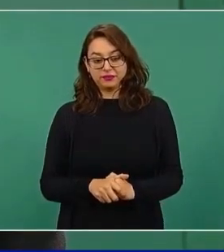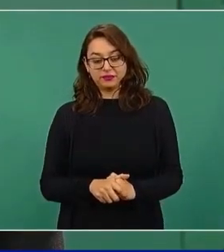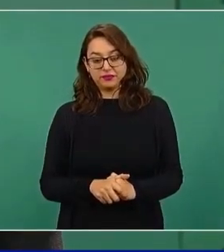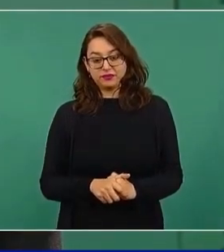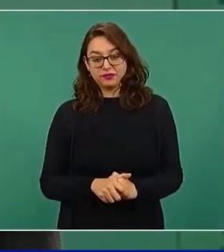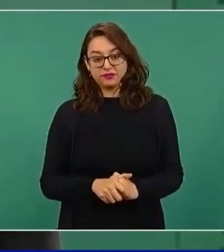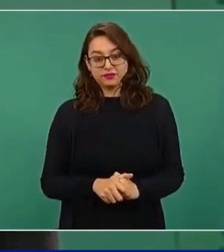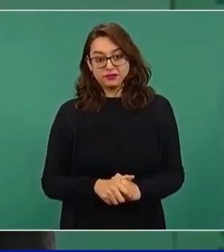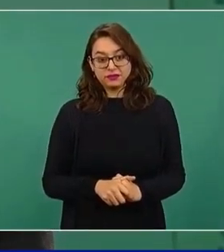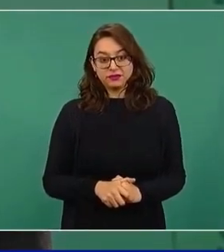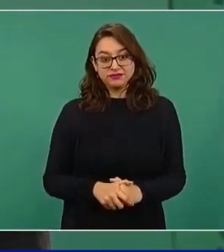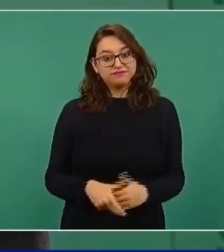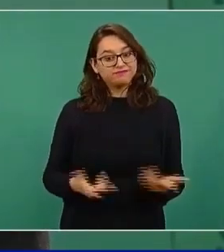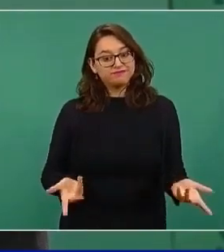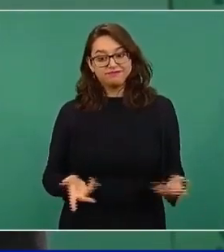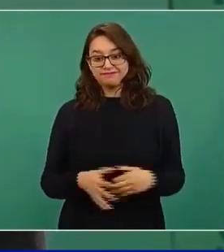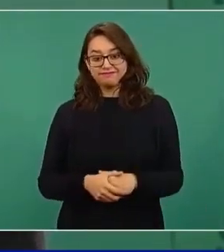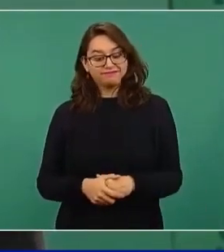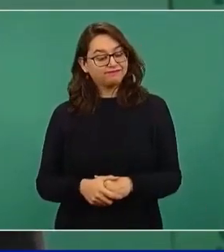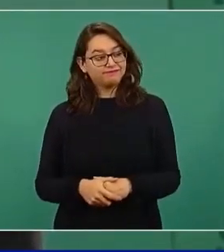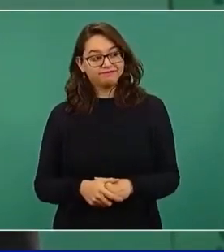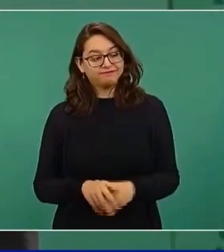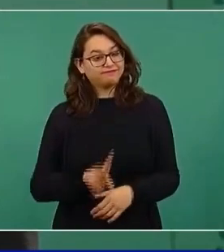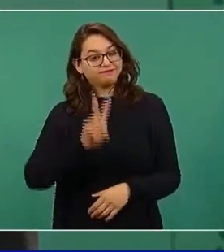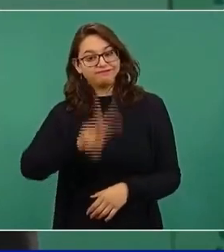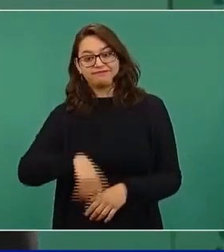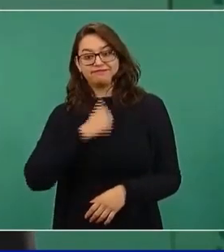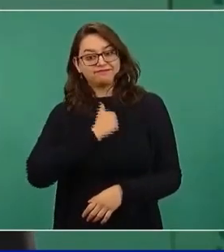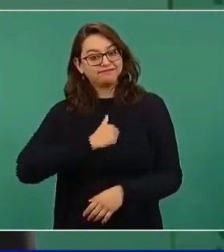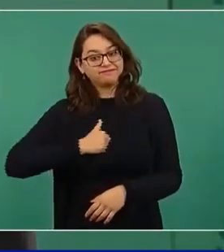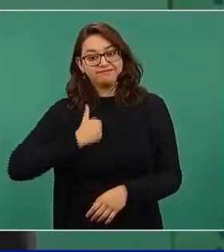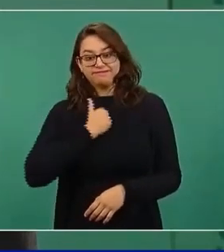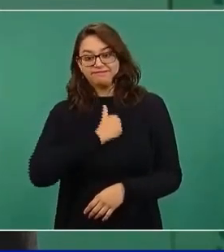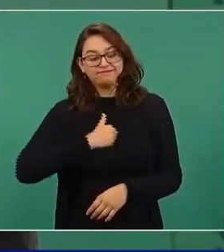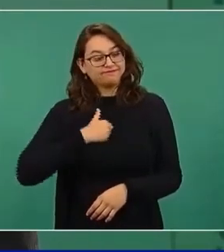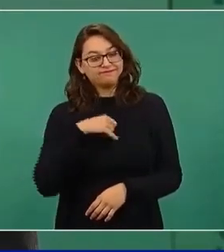La verdad, ofensivo y burdo.